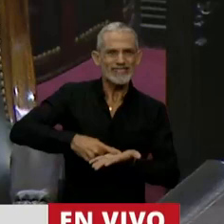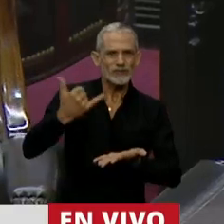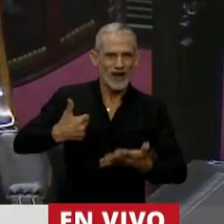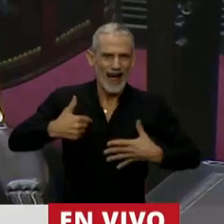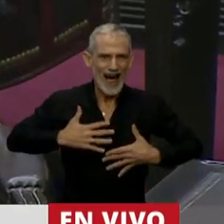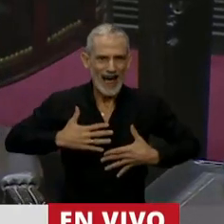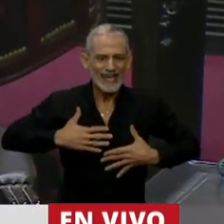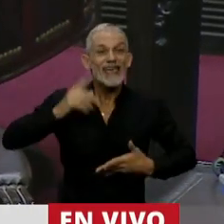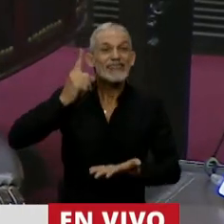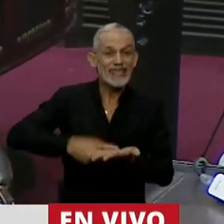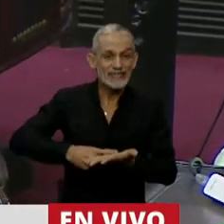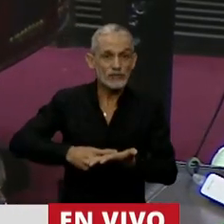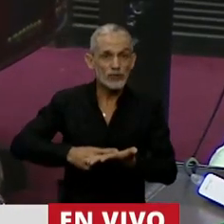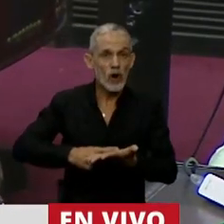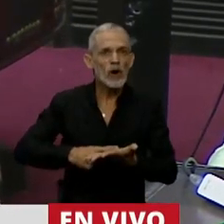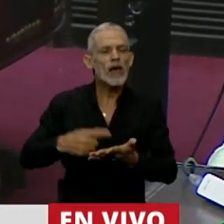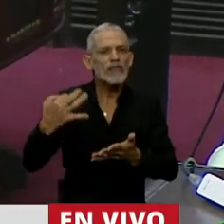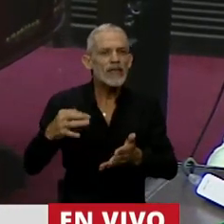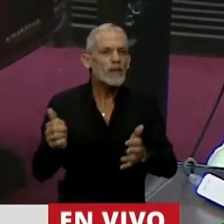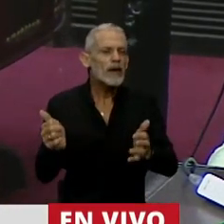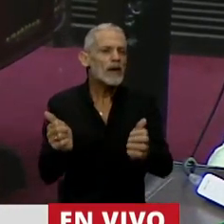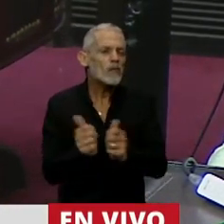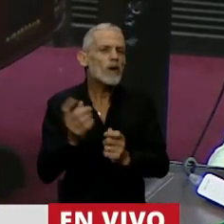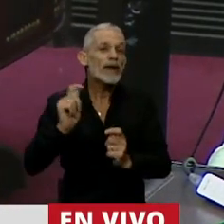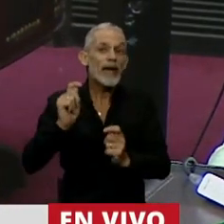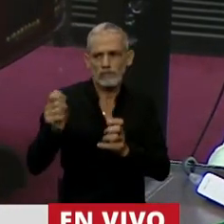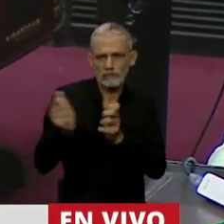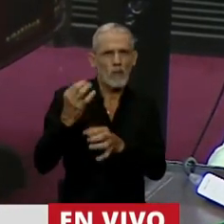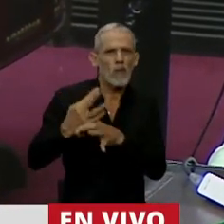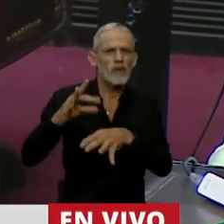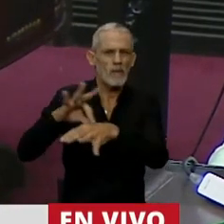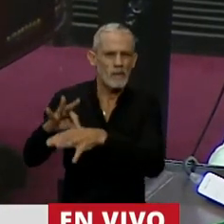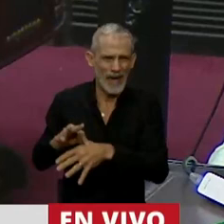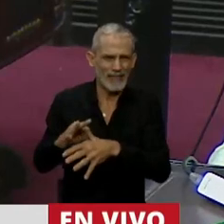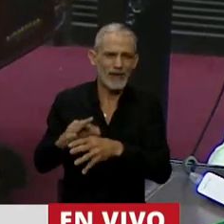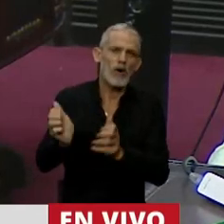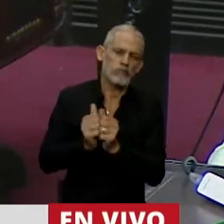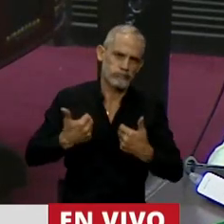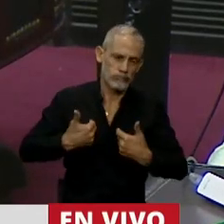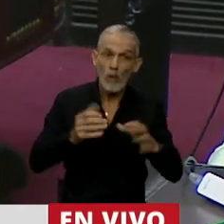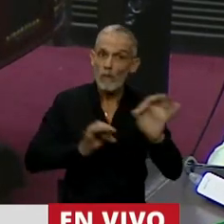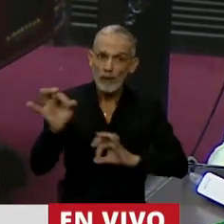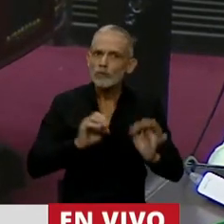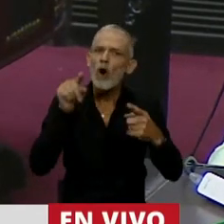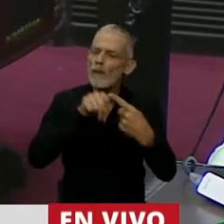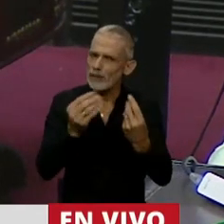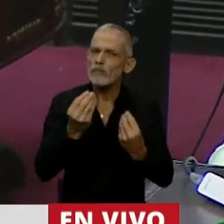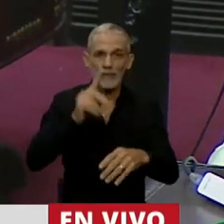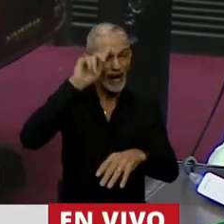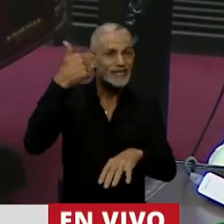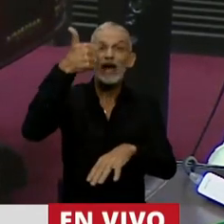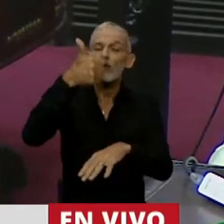Y que esa decisión esté acompañada por los profesionales de la salud. Eso es lo que busca este proyecto, un Estado